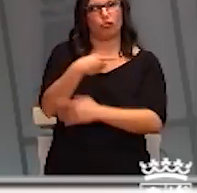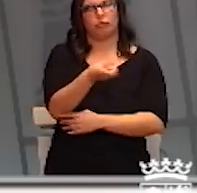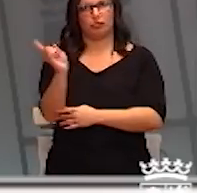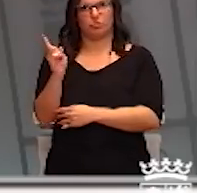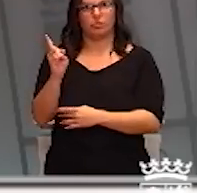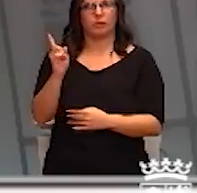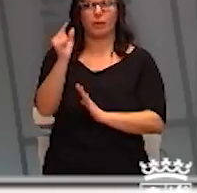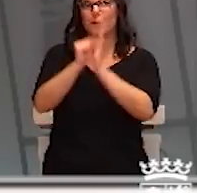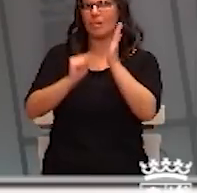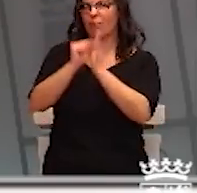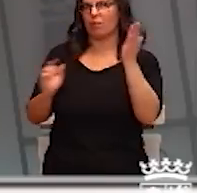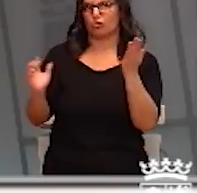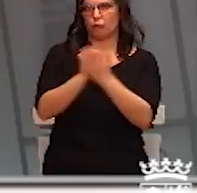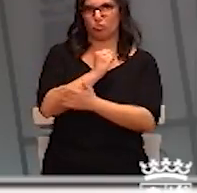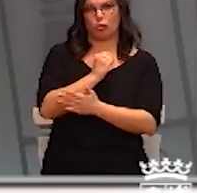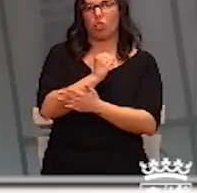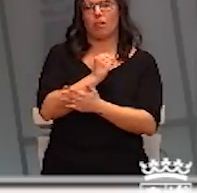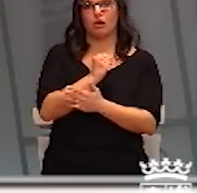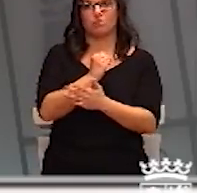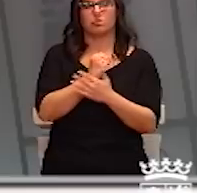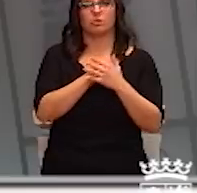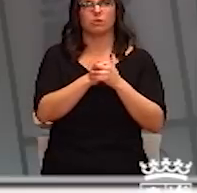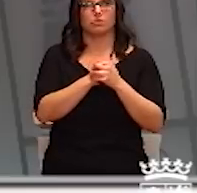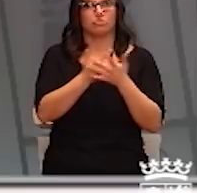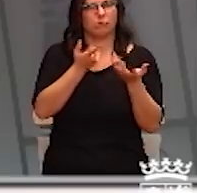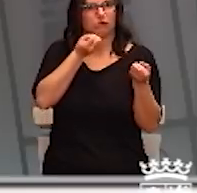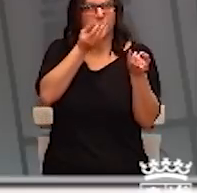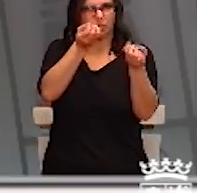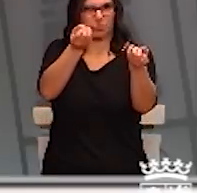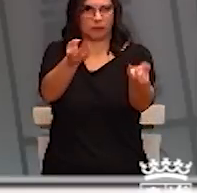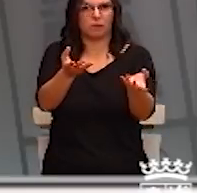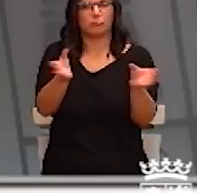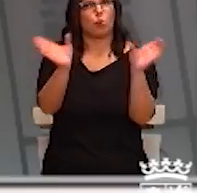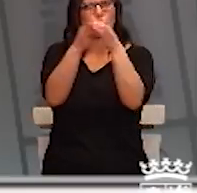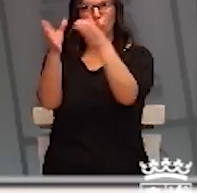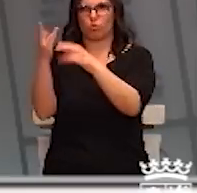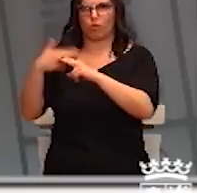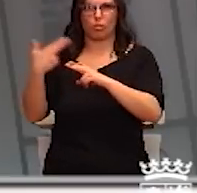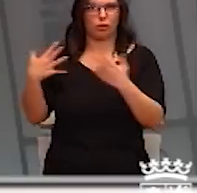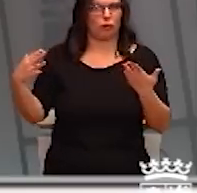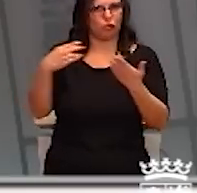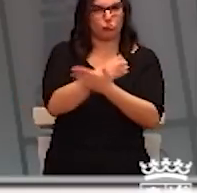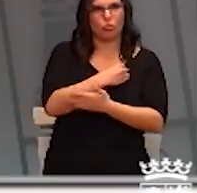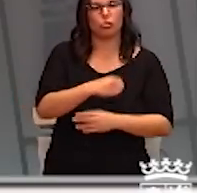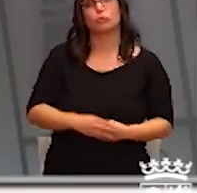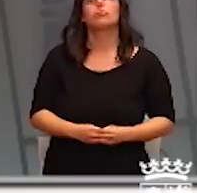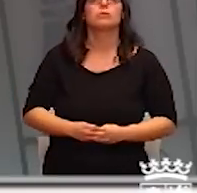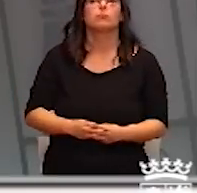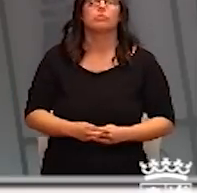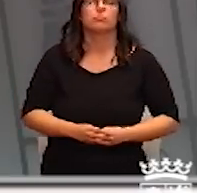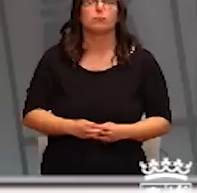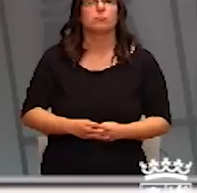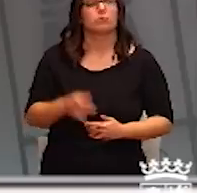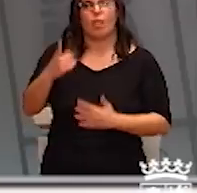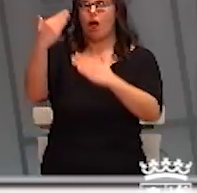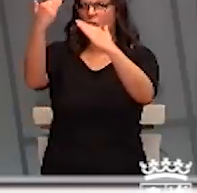Todas las medidas que se plantean van a informarse a todos los grupos parlamentarios. Hemos recibido la más absoluta